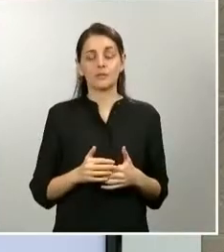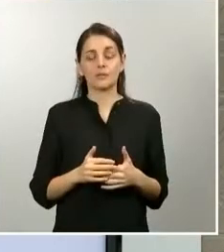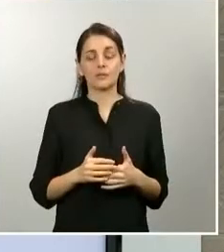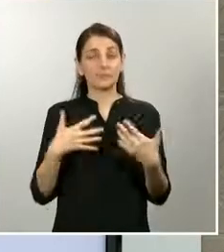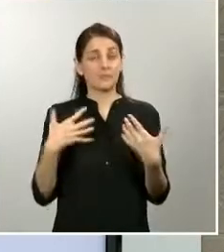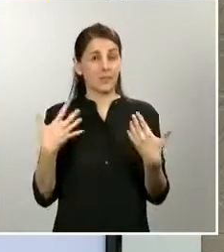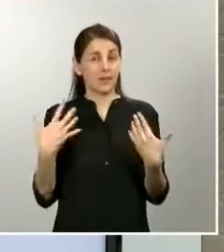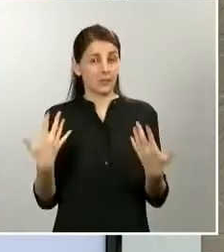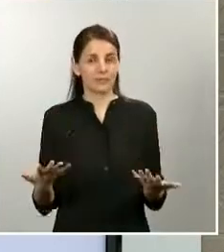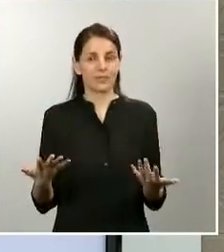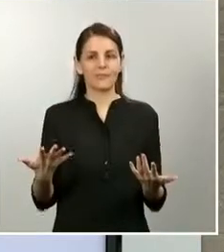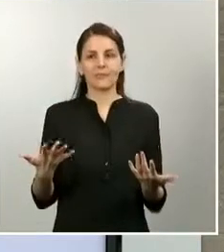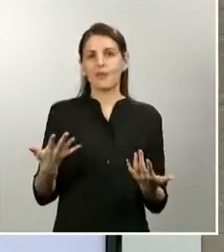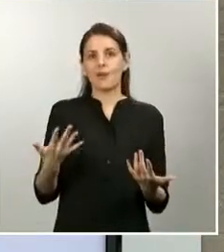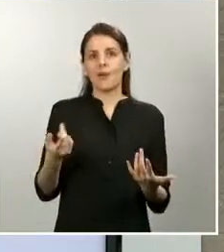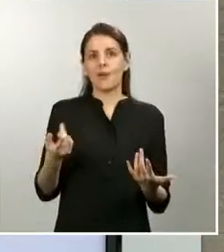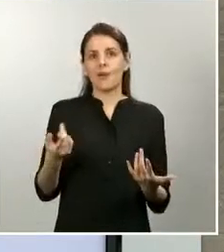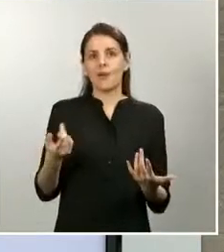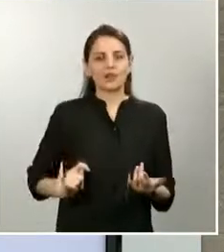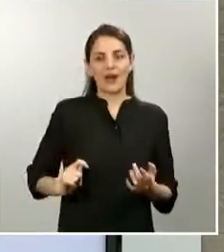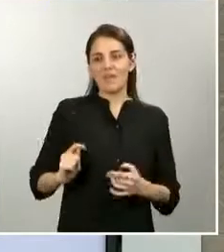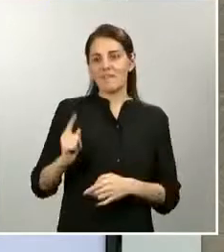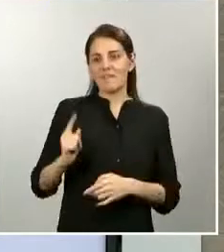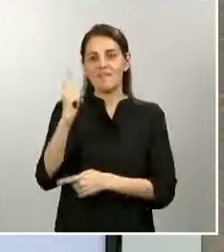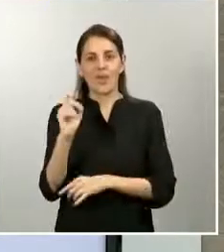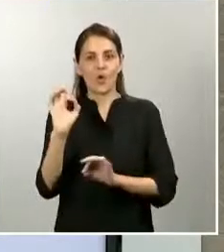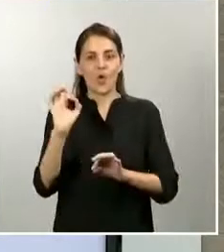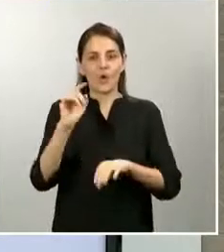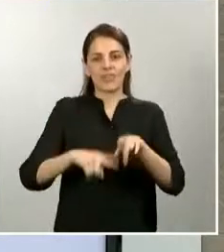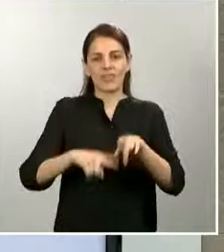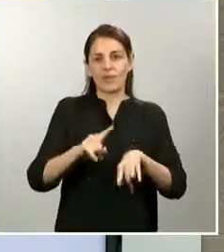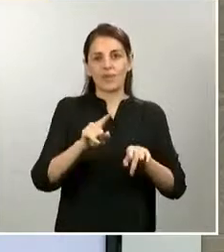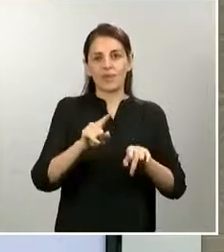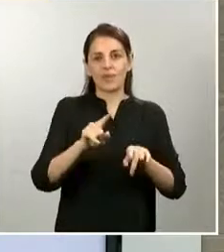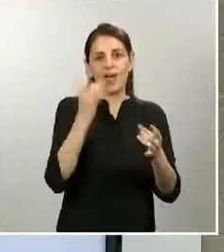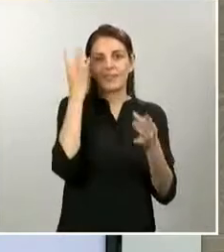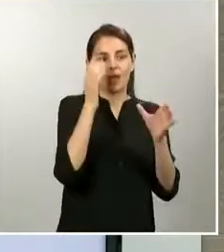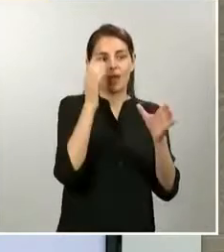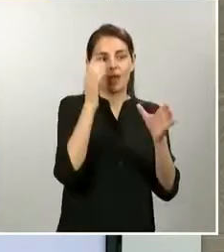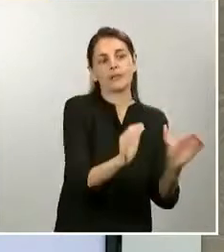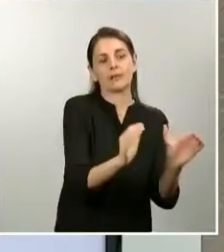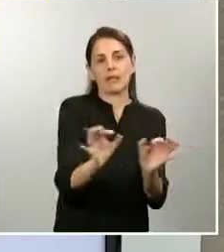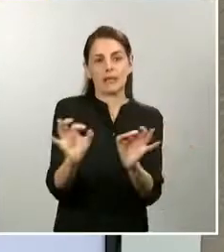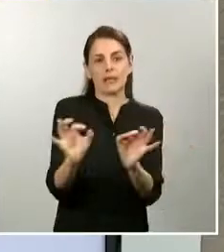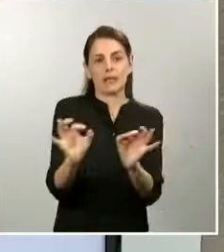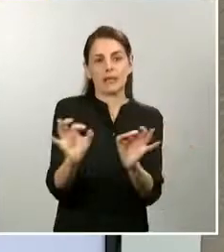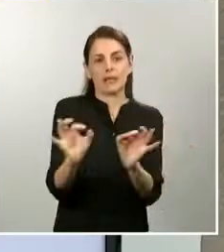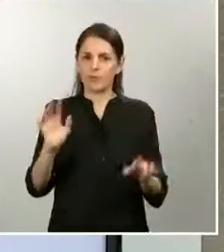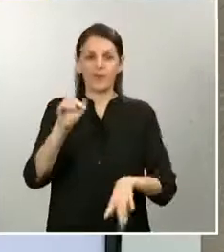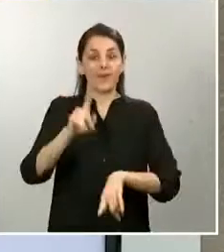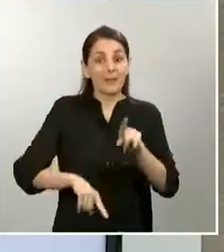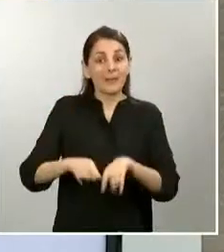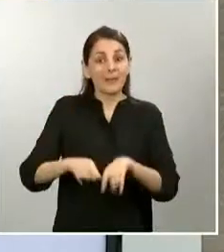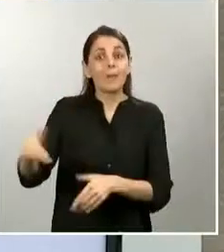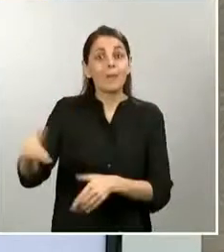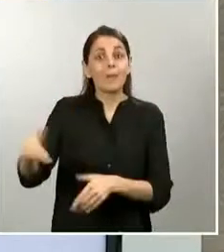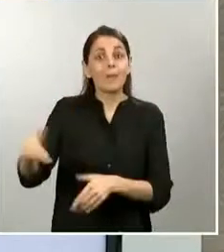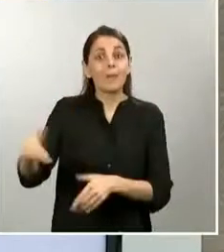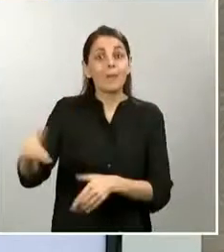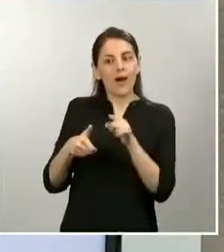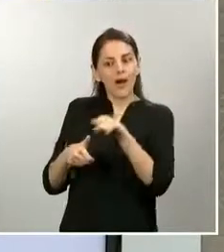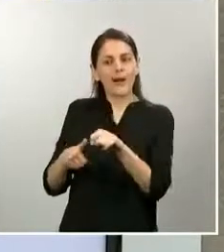cantidad fija de personal para cada una de las actividades, sino que, en función de las peticiones y de las